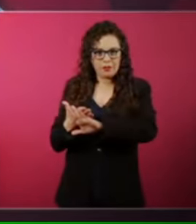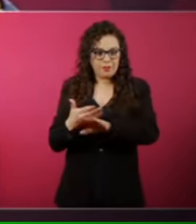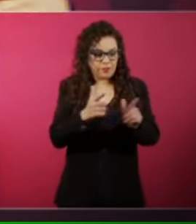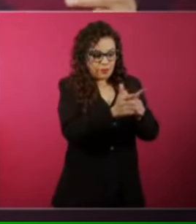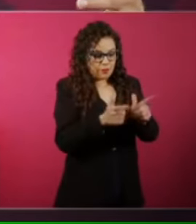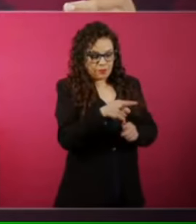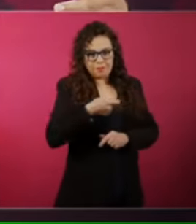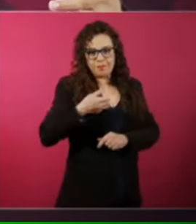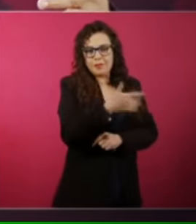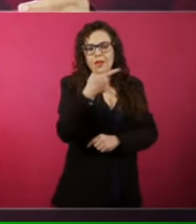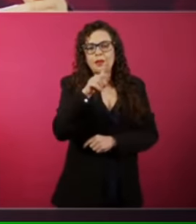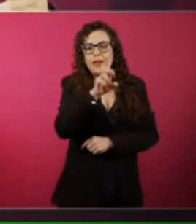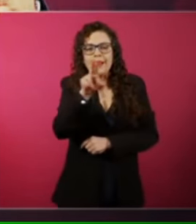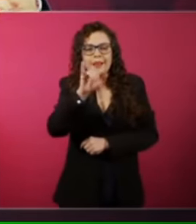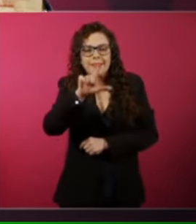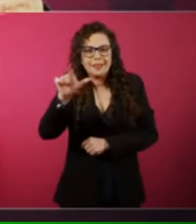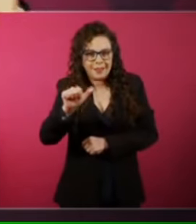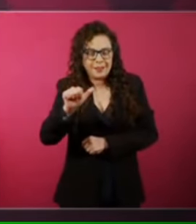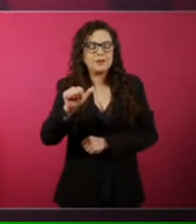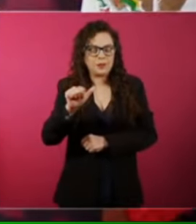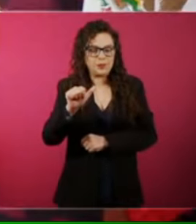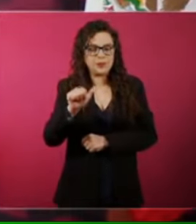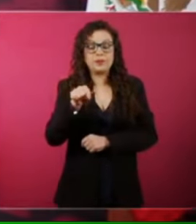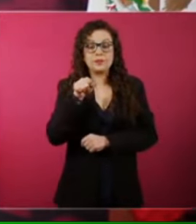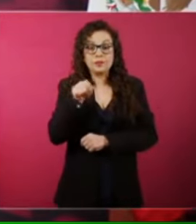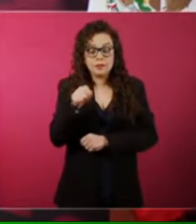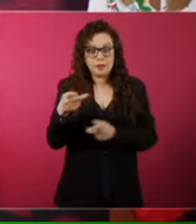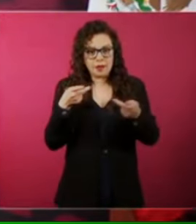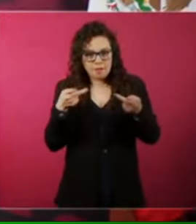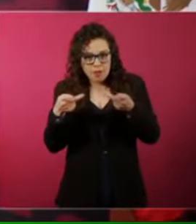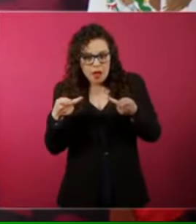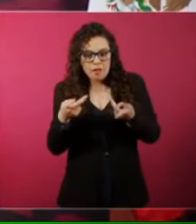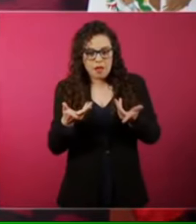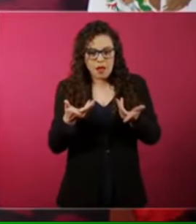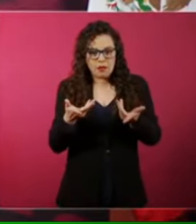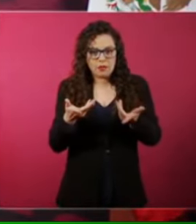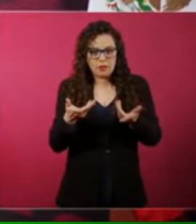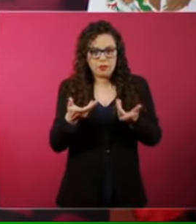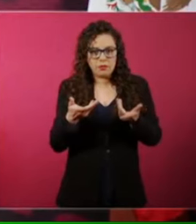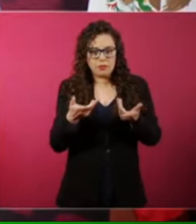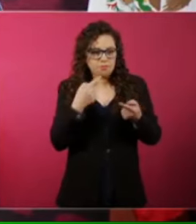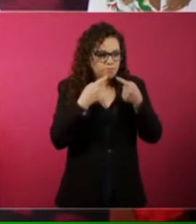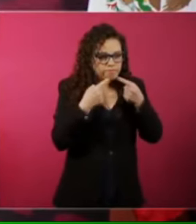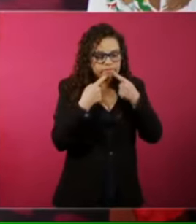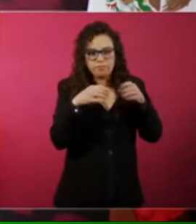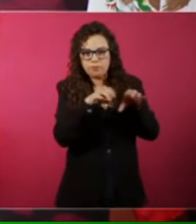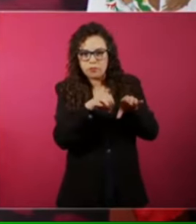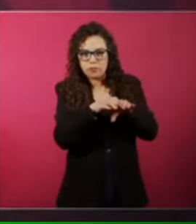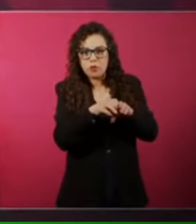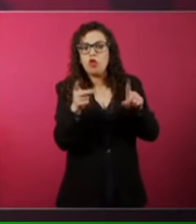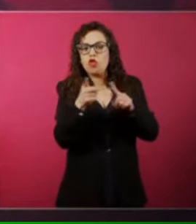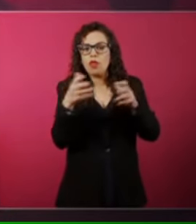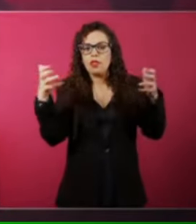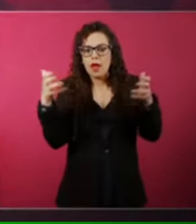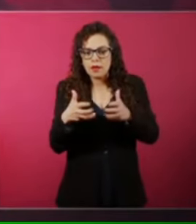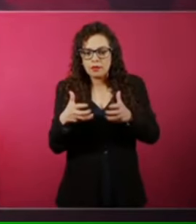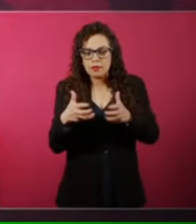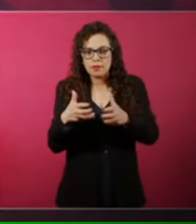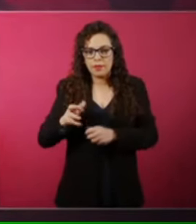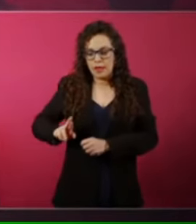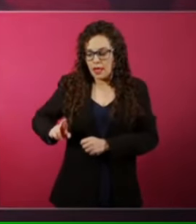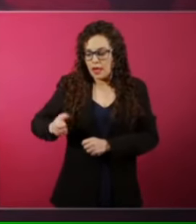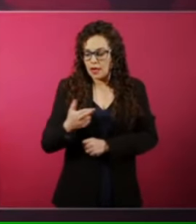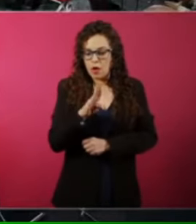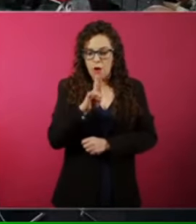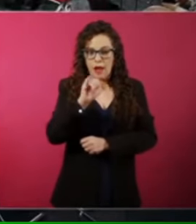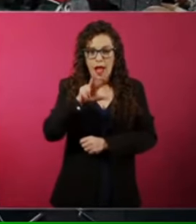Y toda su organización la llevó a cabo del otro lado del río Bravo,